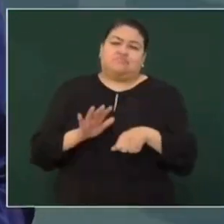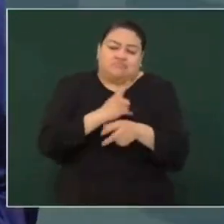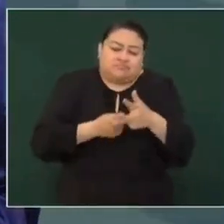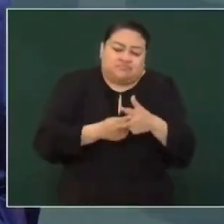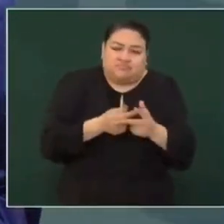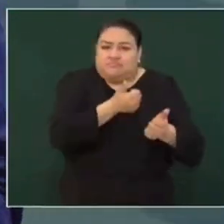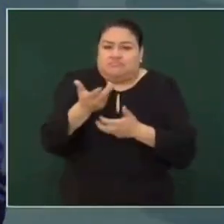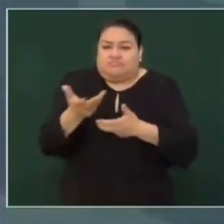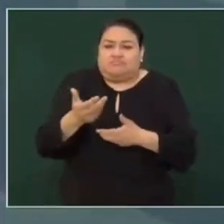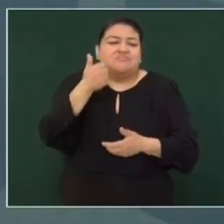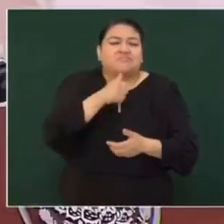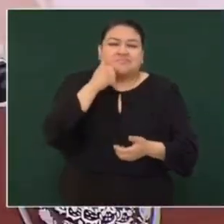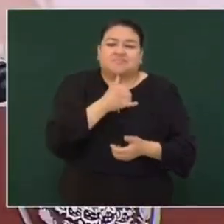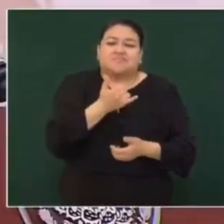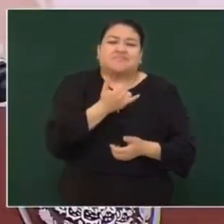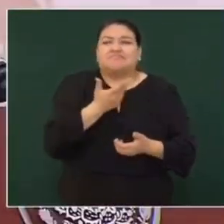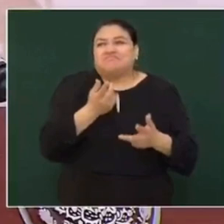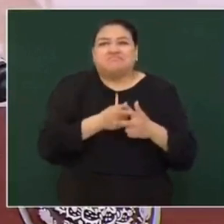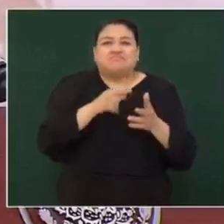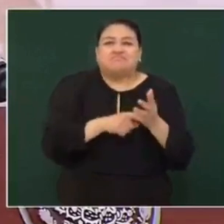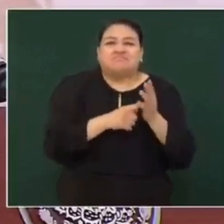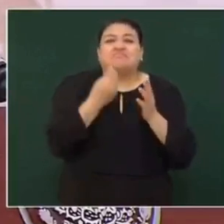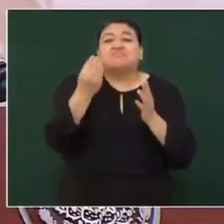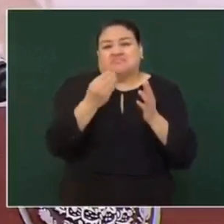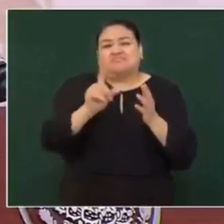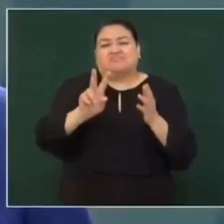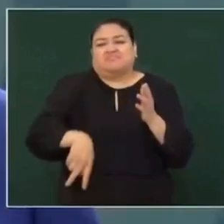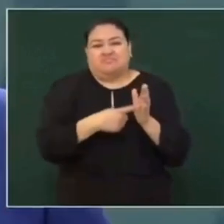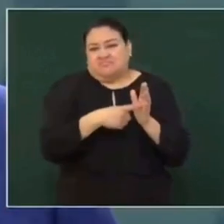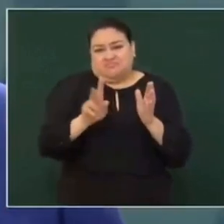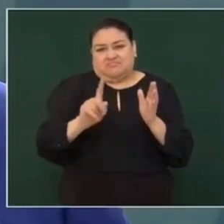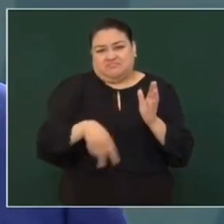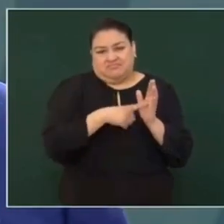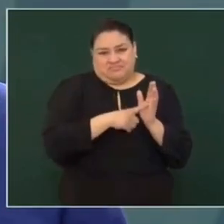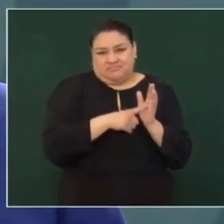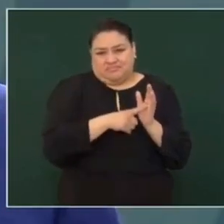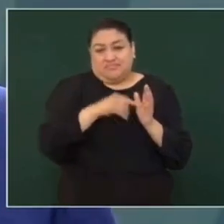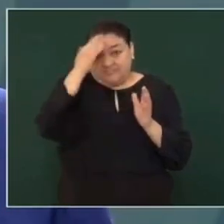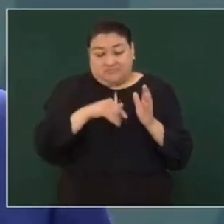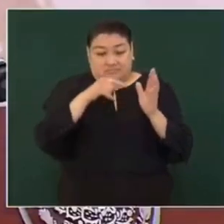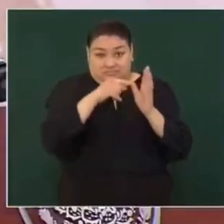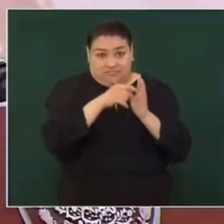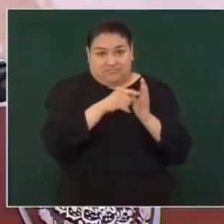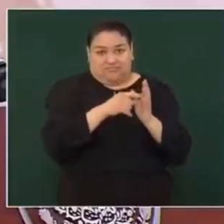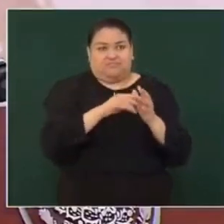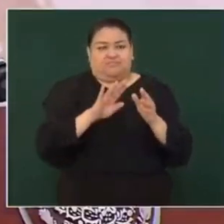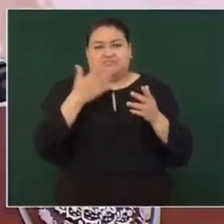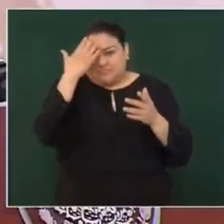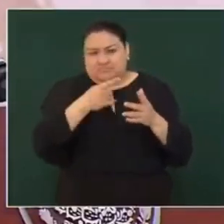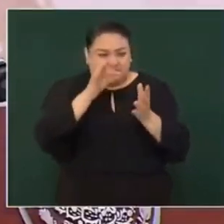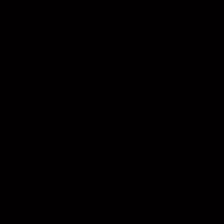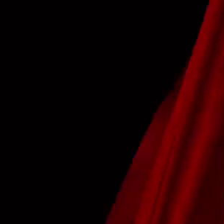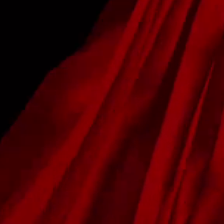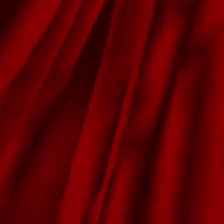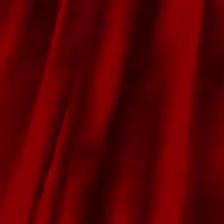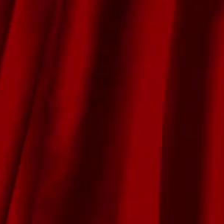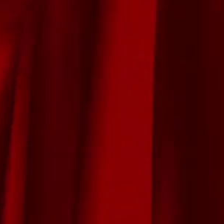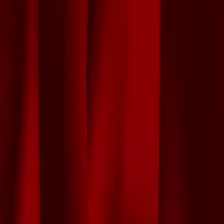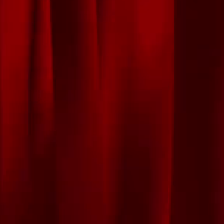números que se dan siempre son mayores y no sucede nunca el que se rebasen las metas, los números.